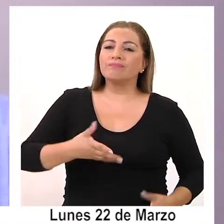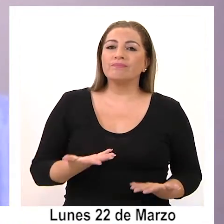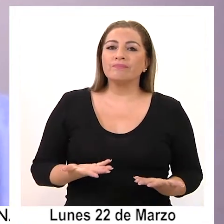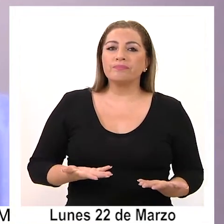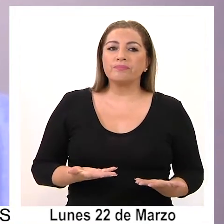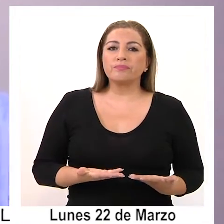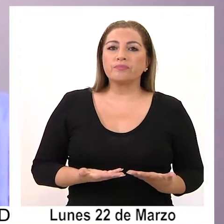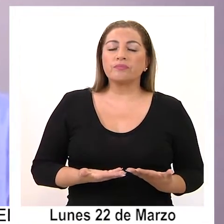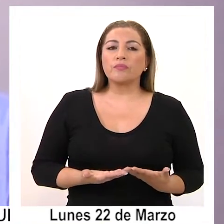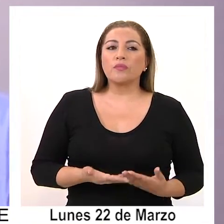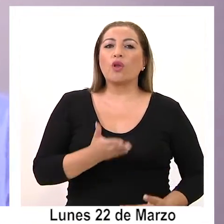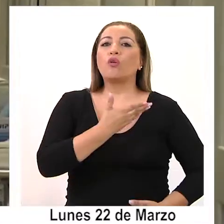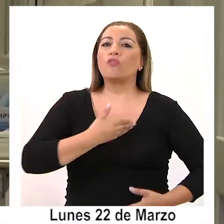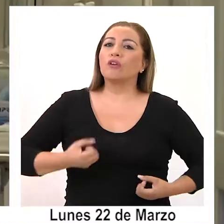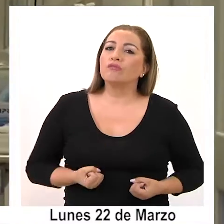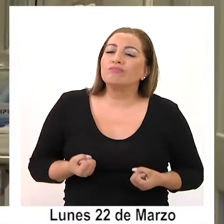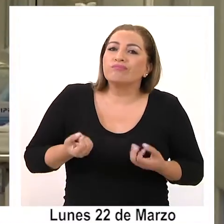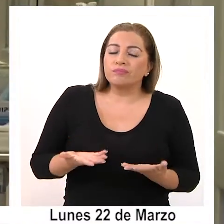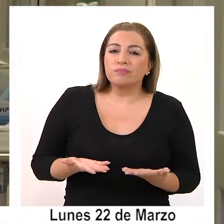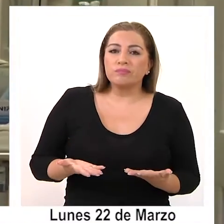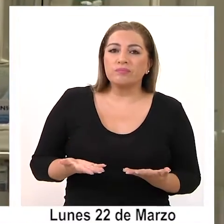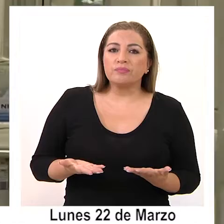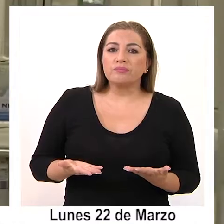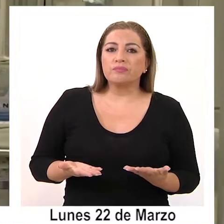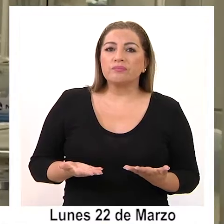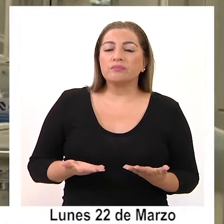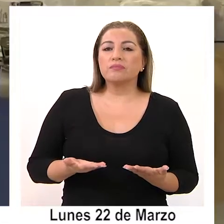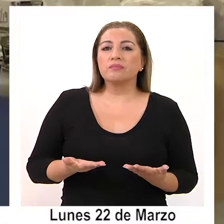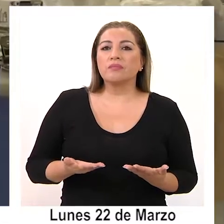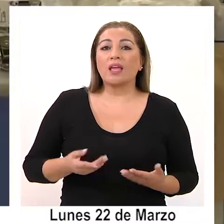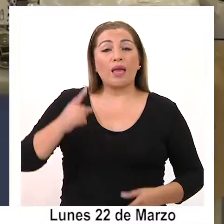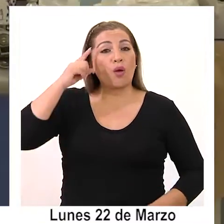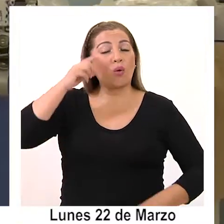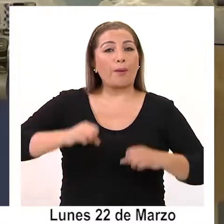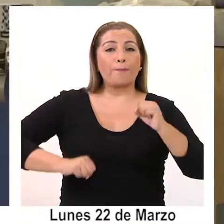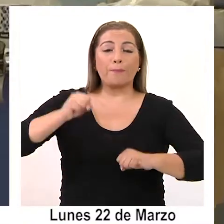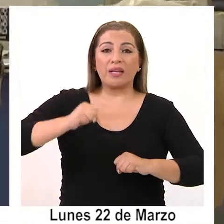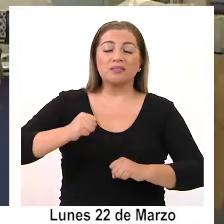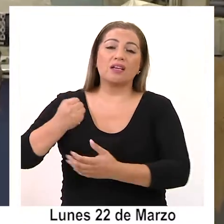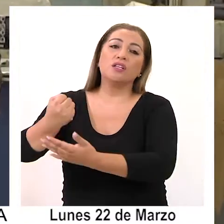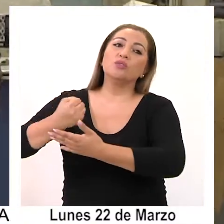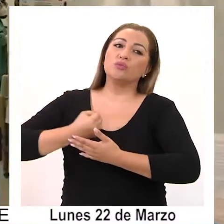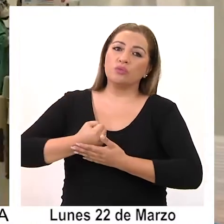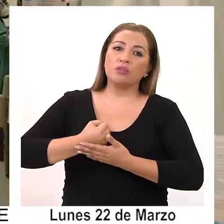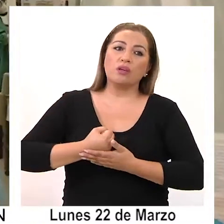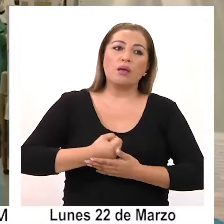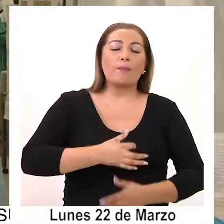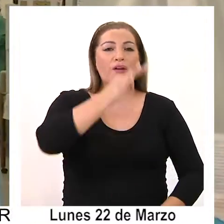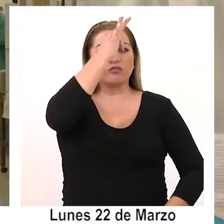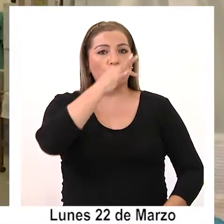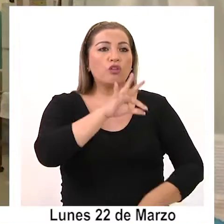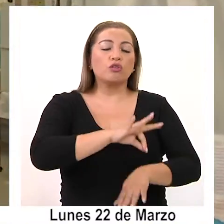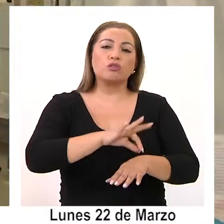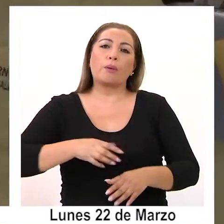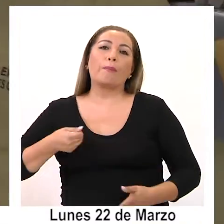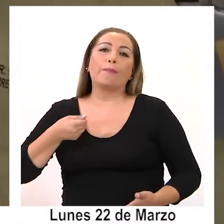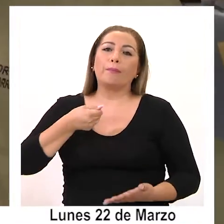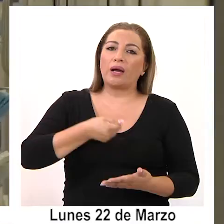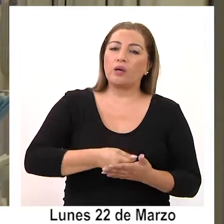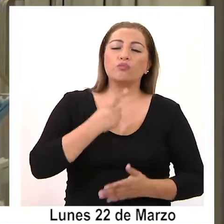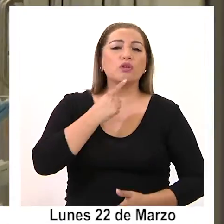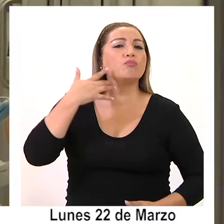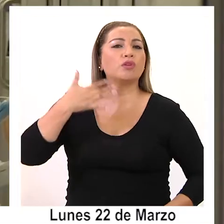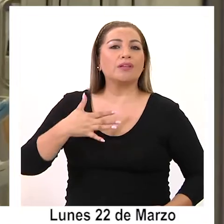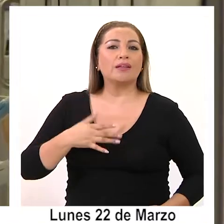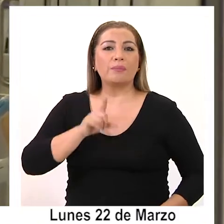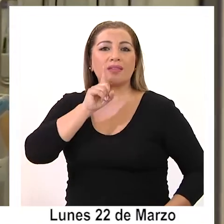con su generosidad, ayudándonos a subsanar esta iniciativa, que es mantener estos equipos médicos que son de vital importancia para mantener